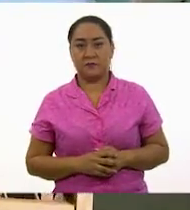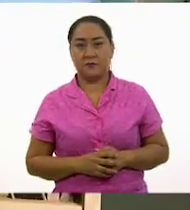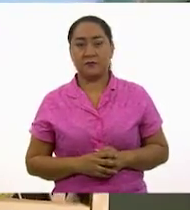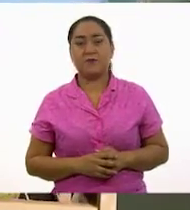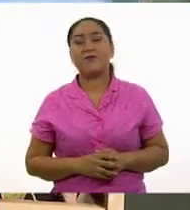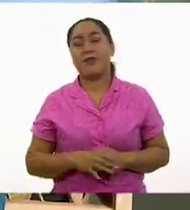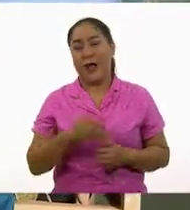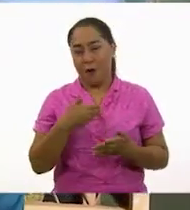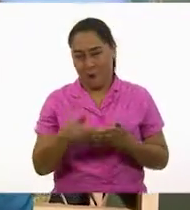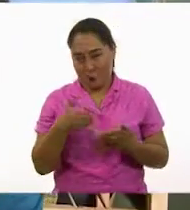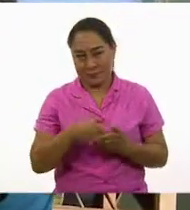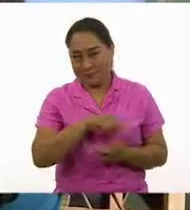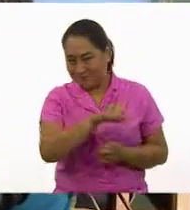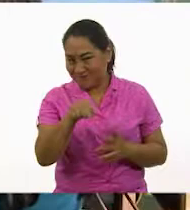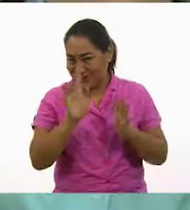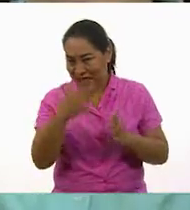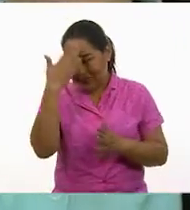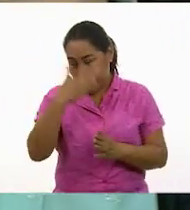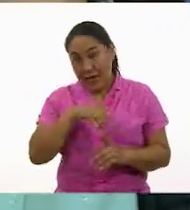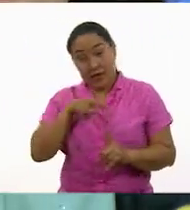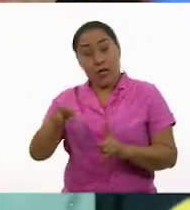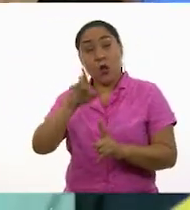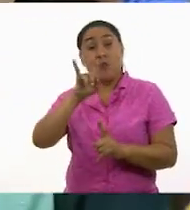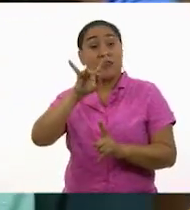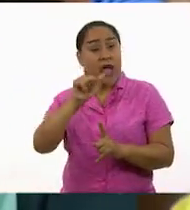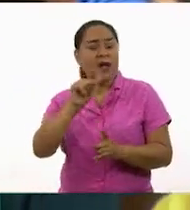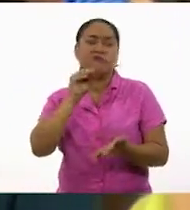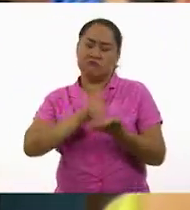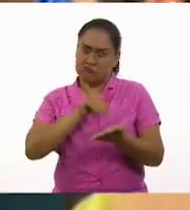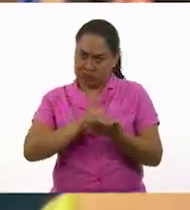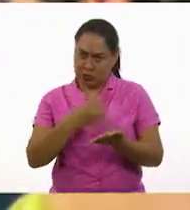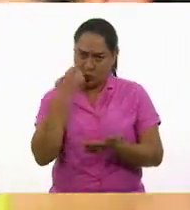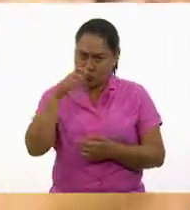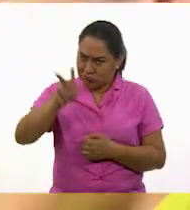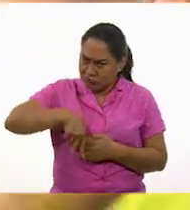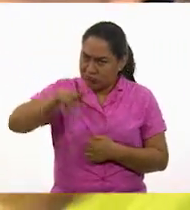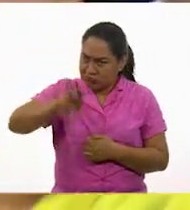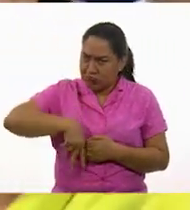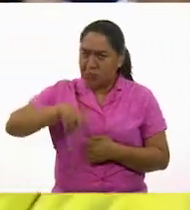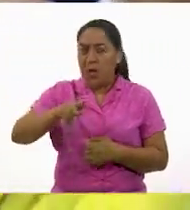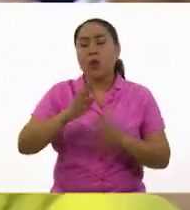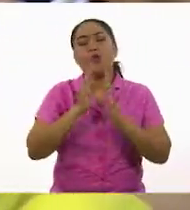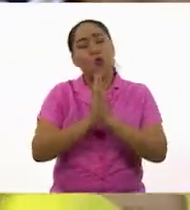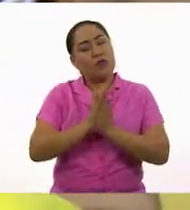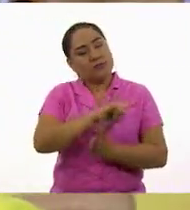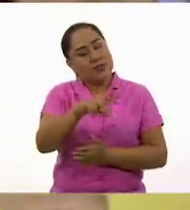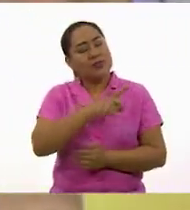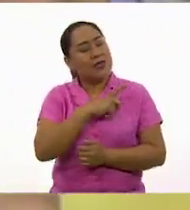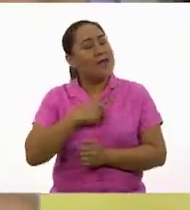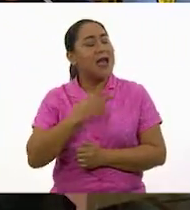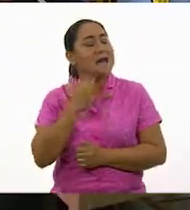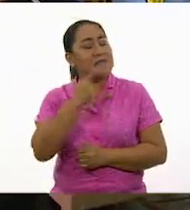Como seguramente ya todos saben, su compañera Lupita va a seguir viniendo a la escuela. Así que, por favor, háganla sentir muy bien.